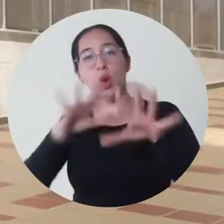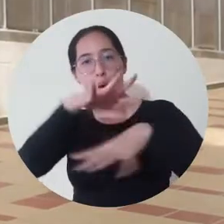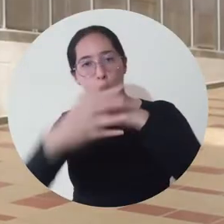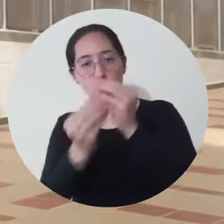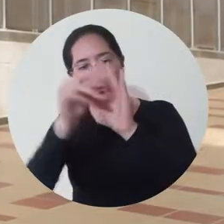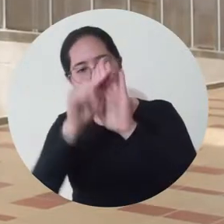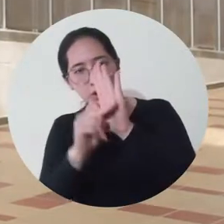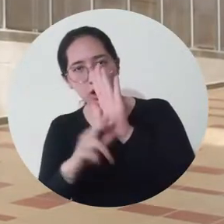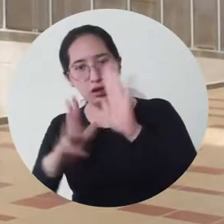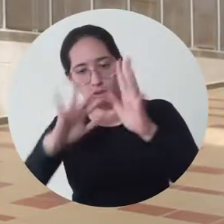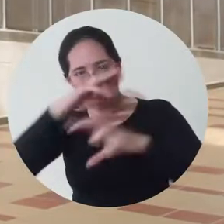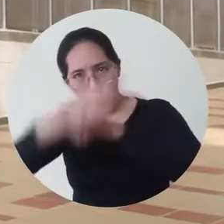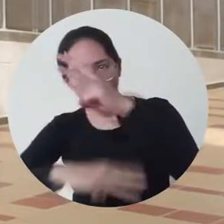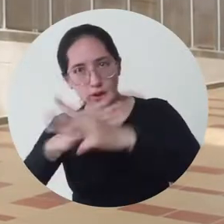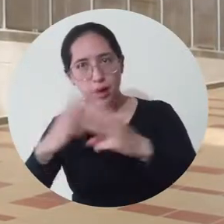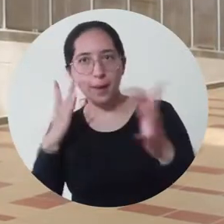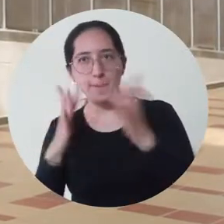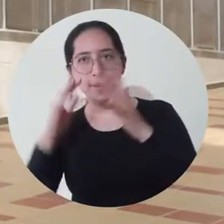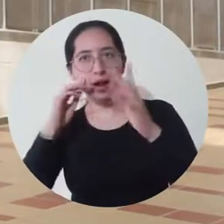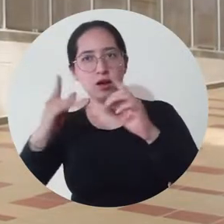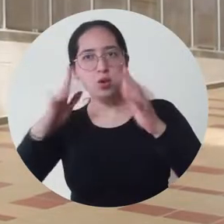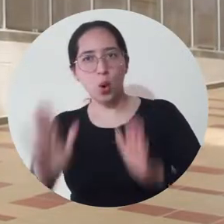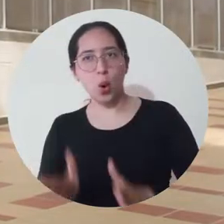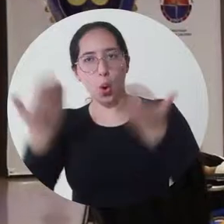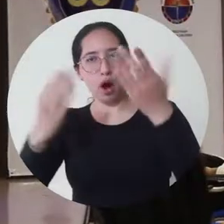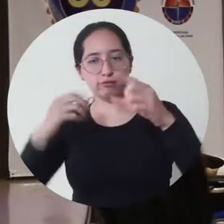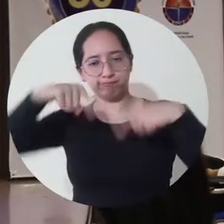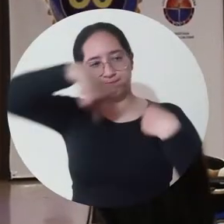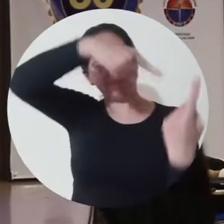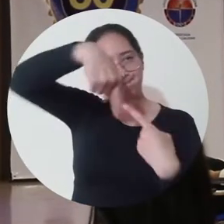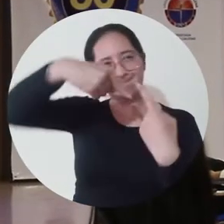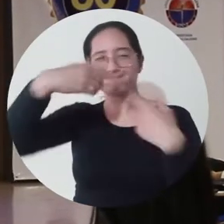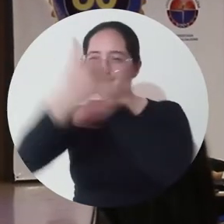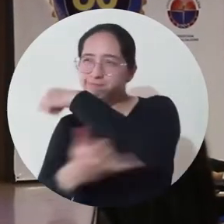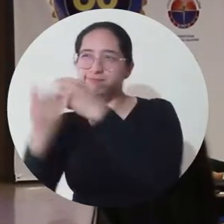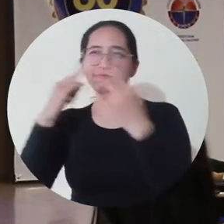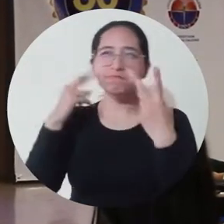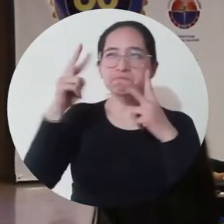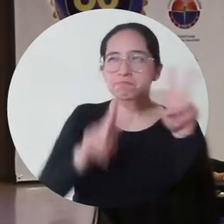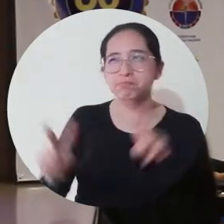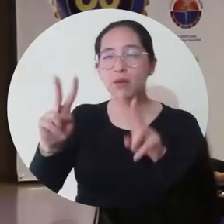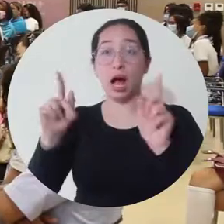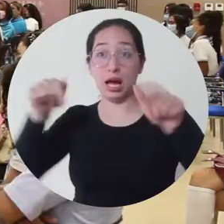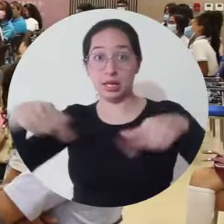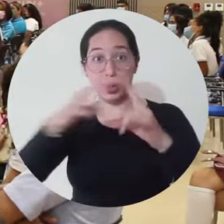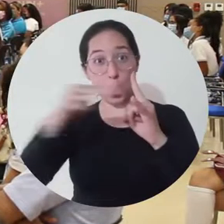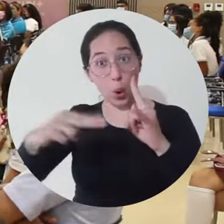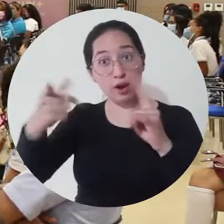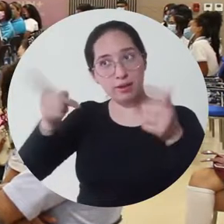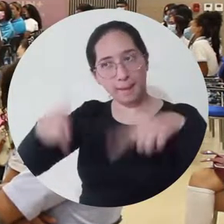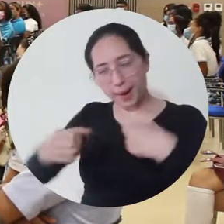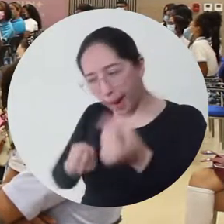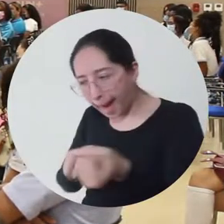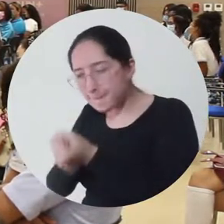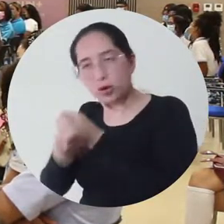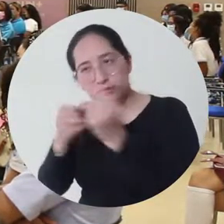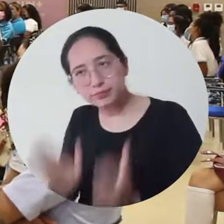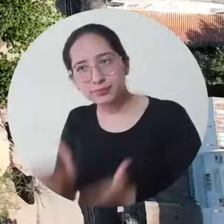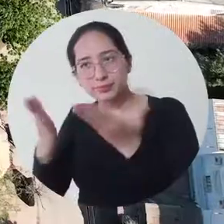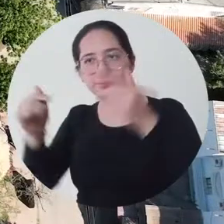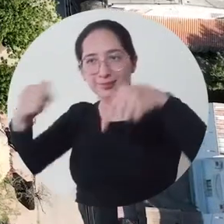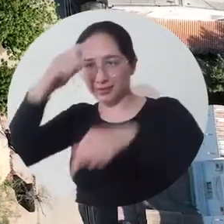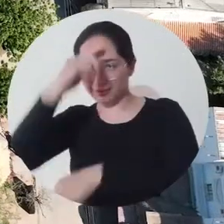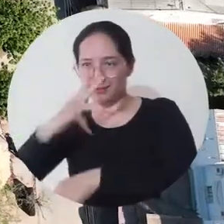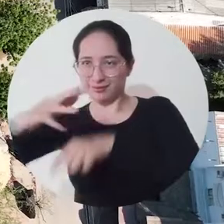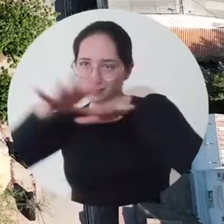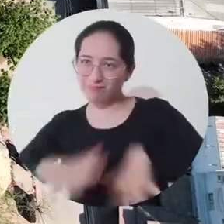aplicaciones del Código Ético Mundial para el Turismo. Con este tipo de actividades, la universidad contribuye al desarrollo del turismo